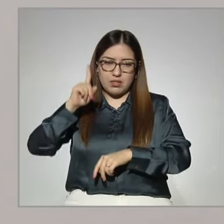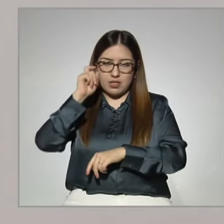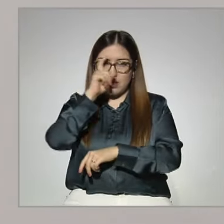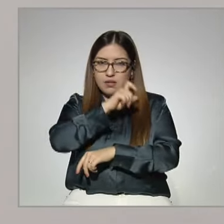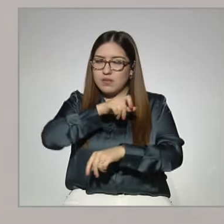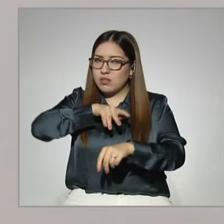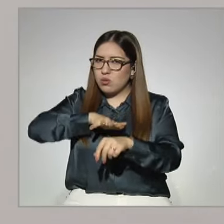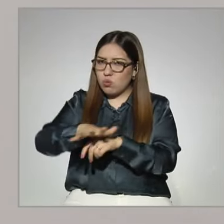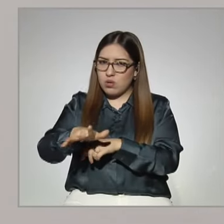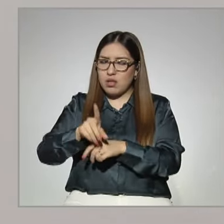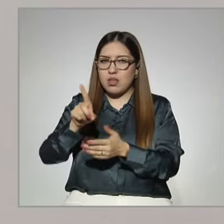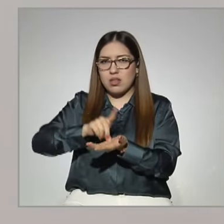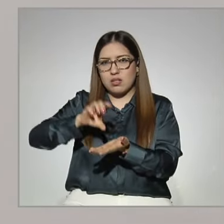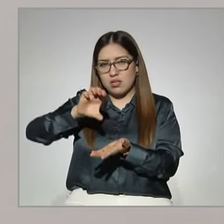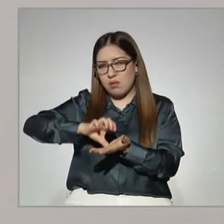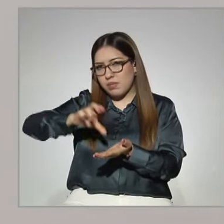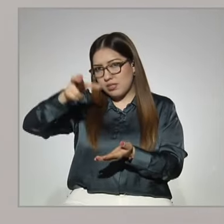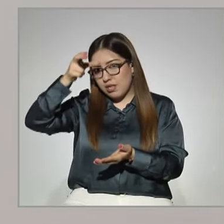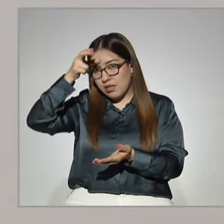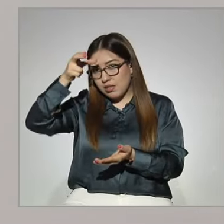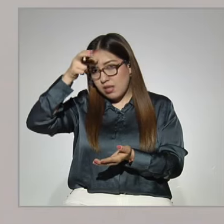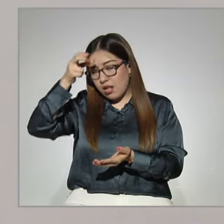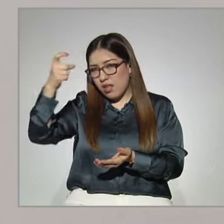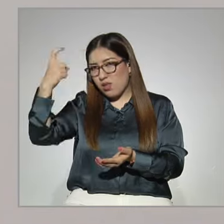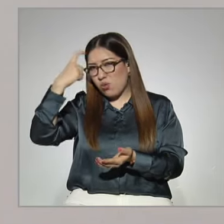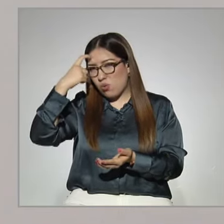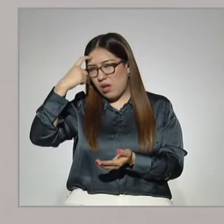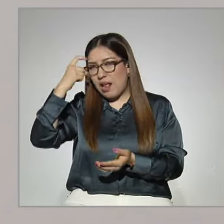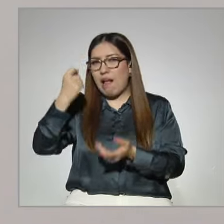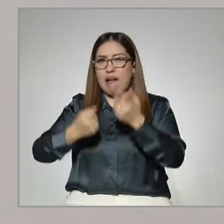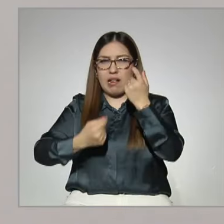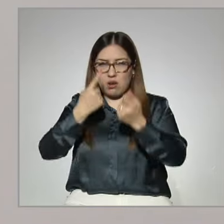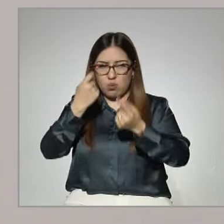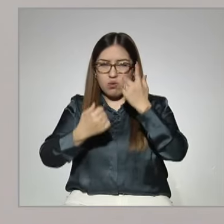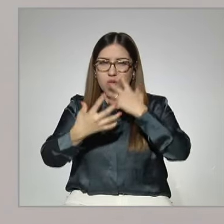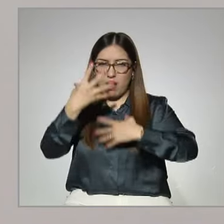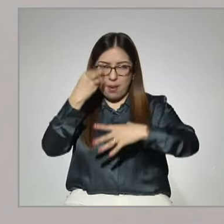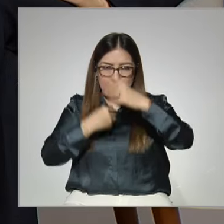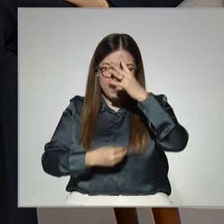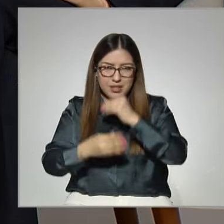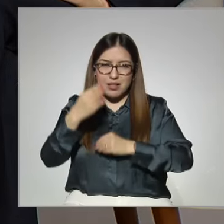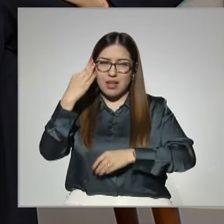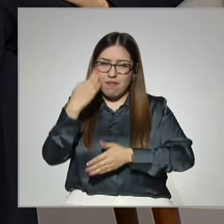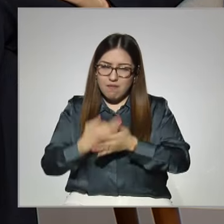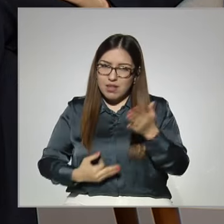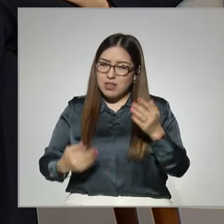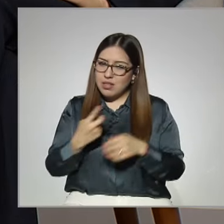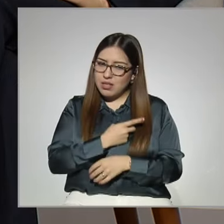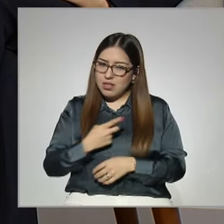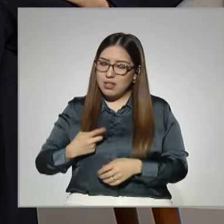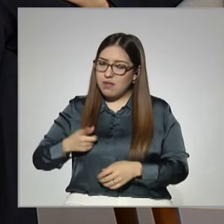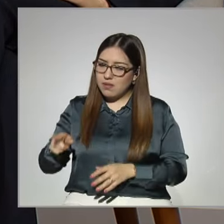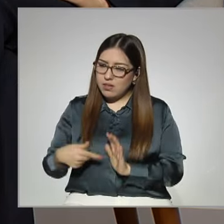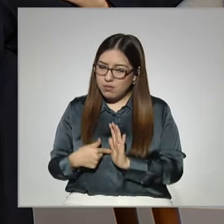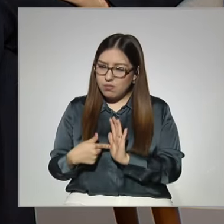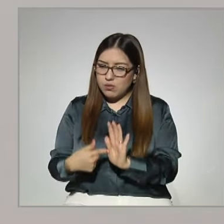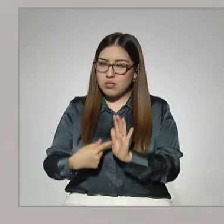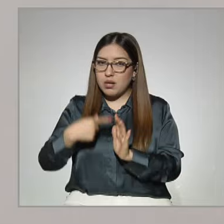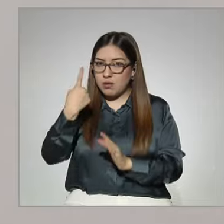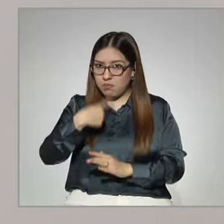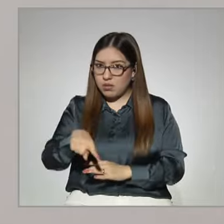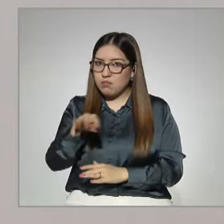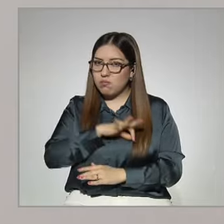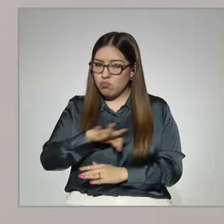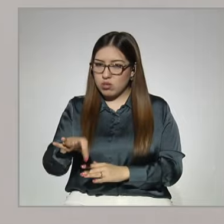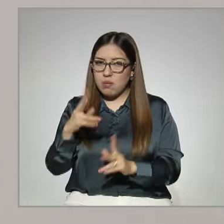intelectual, por supuesto, es decir, hay ciertos conocimientos, aprendizajes que se tienen que demostrar para poder obtener el grado